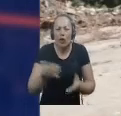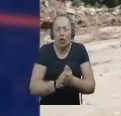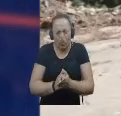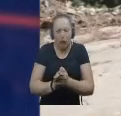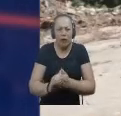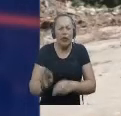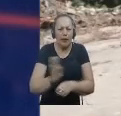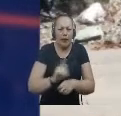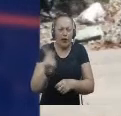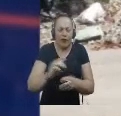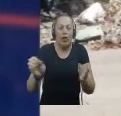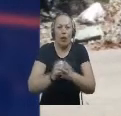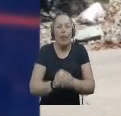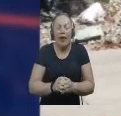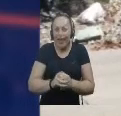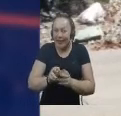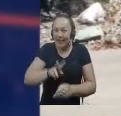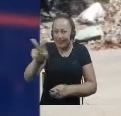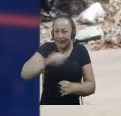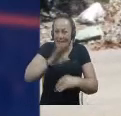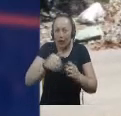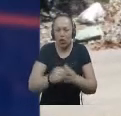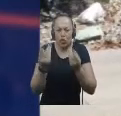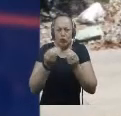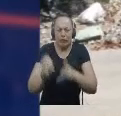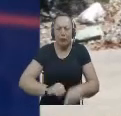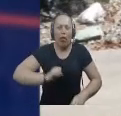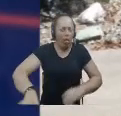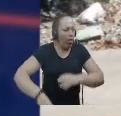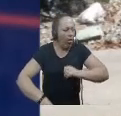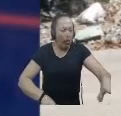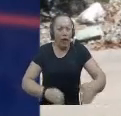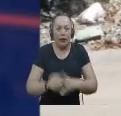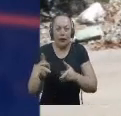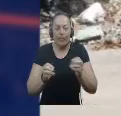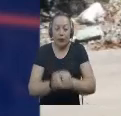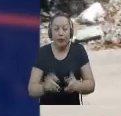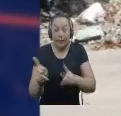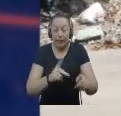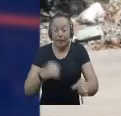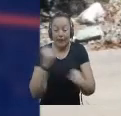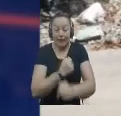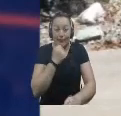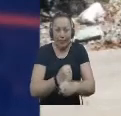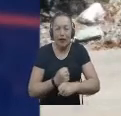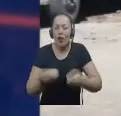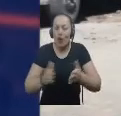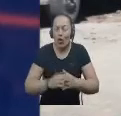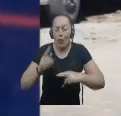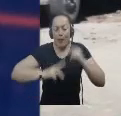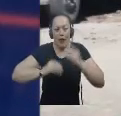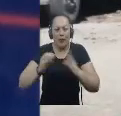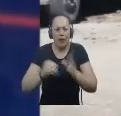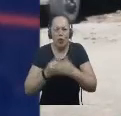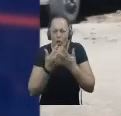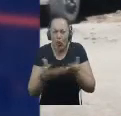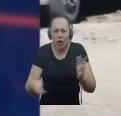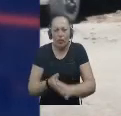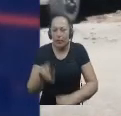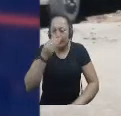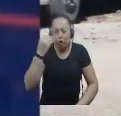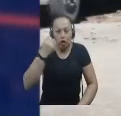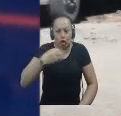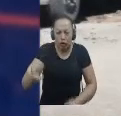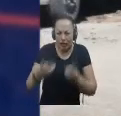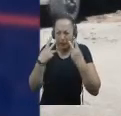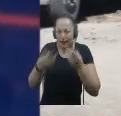Real Para remover los desechos dejados allí por la comunidad Los operarios adscritos a la División de Obras Retiraron el material inservible